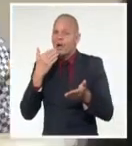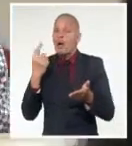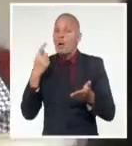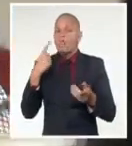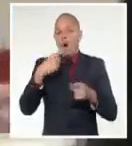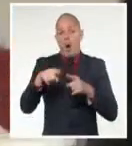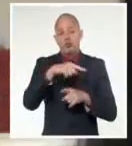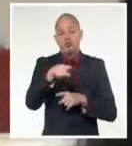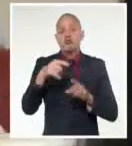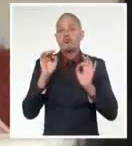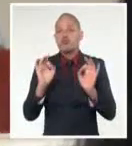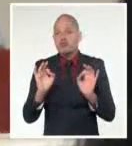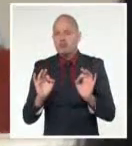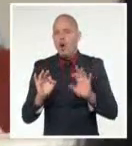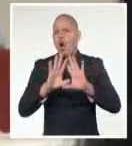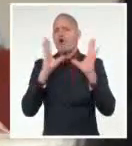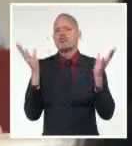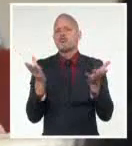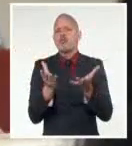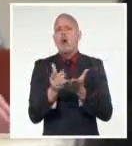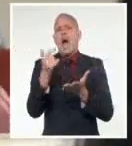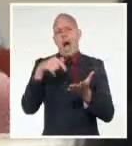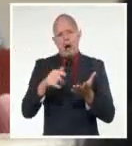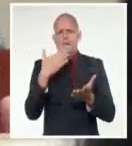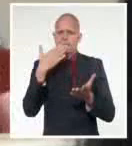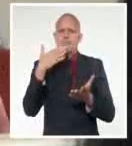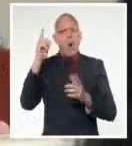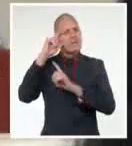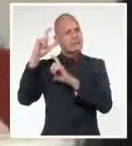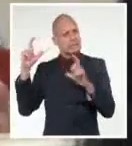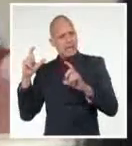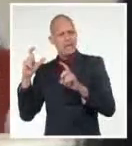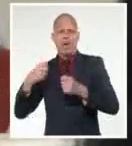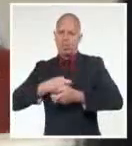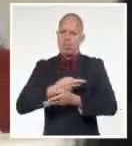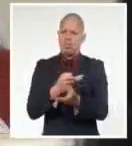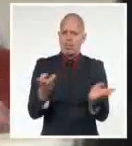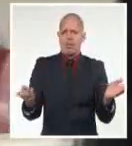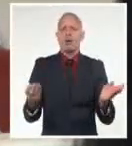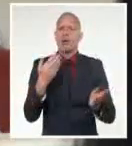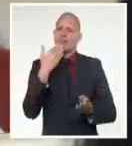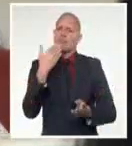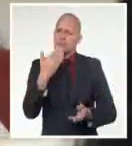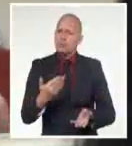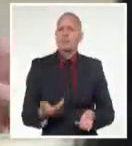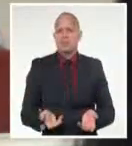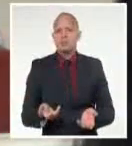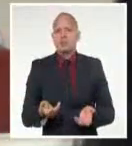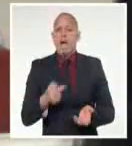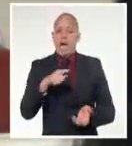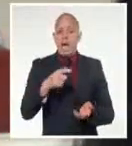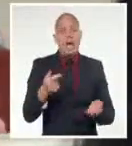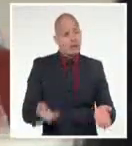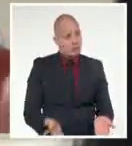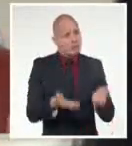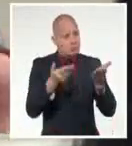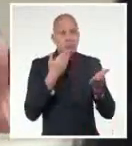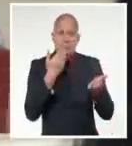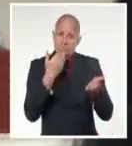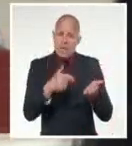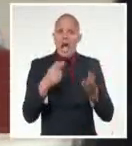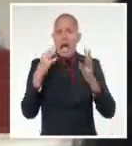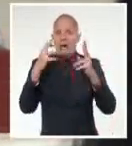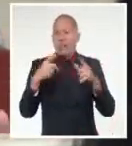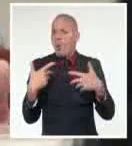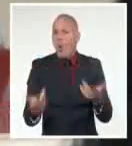todas estas cosas que han creado un espacio de la ciencia para el país y es un logro, es un avance, es un resultado de